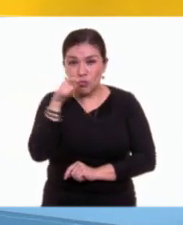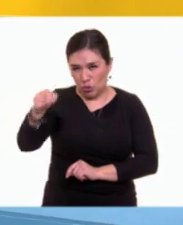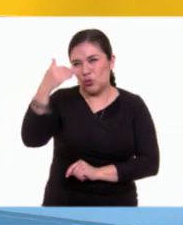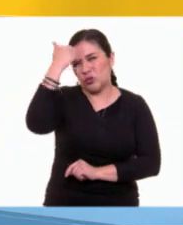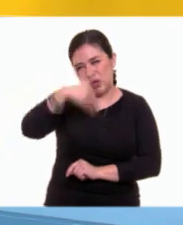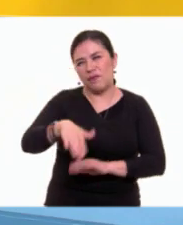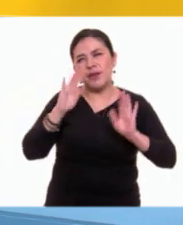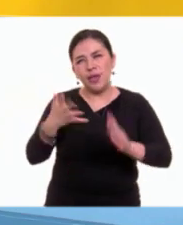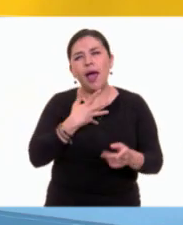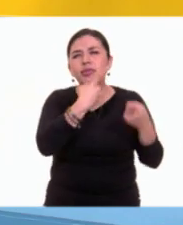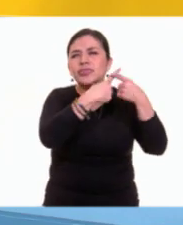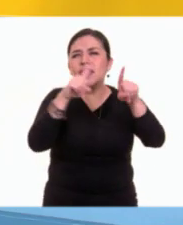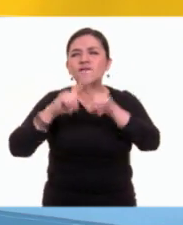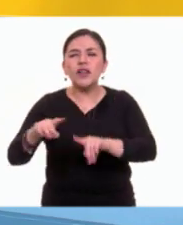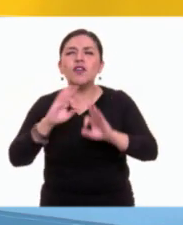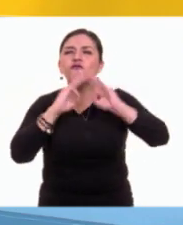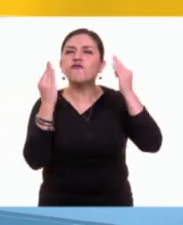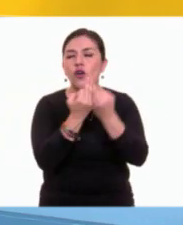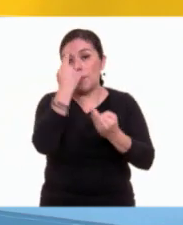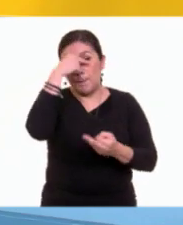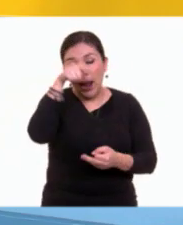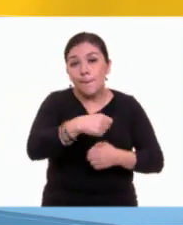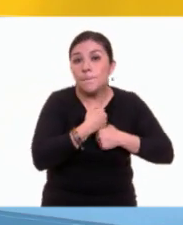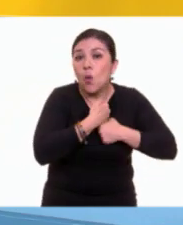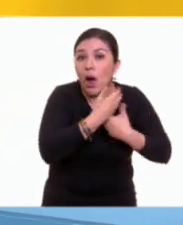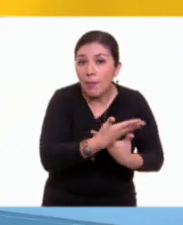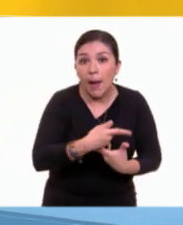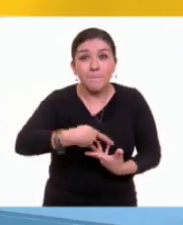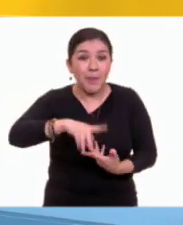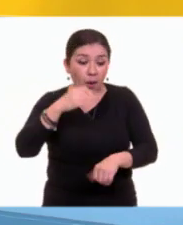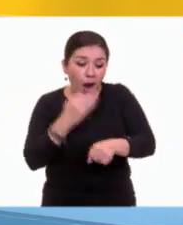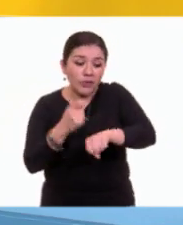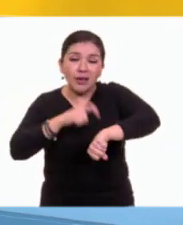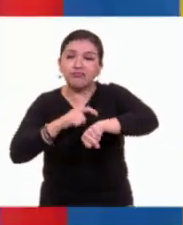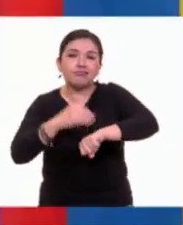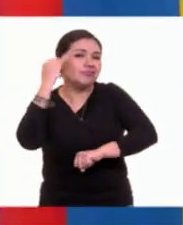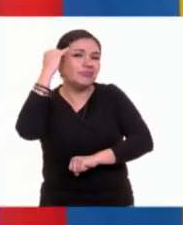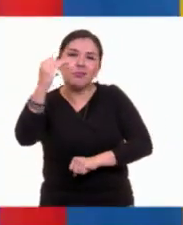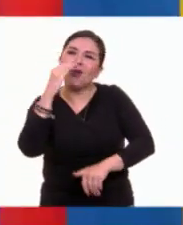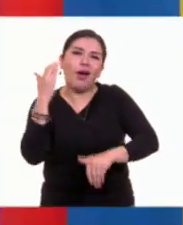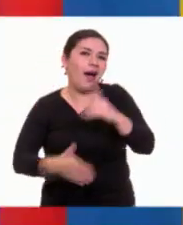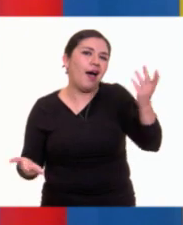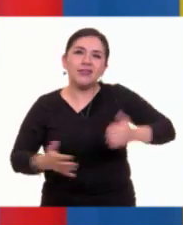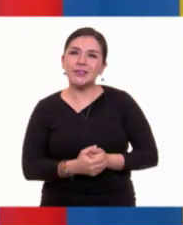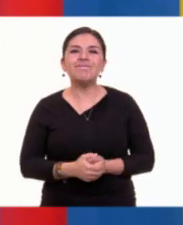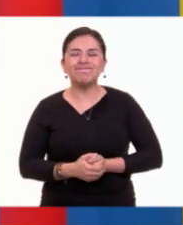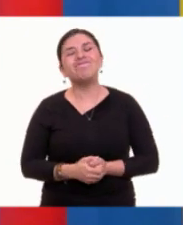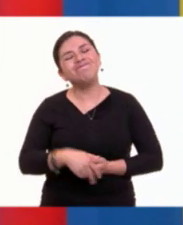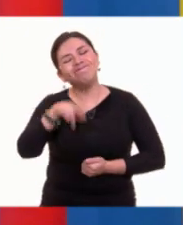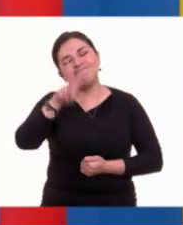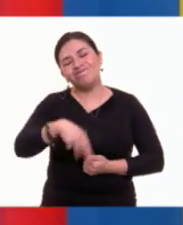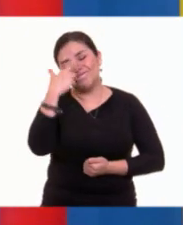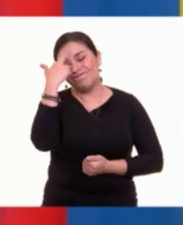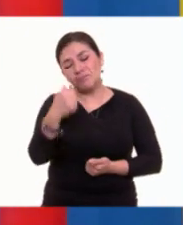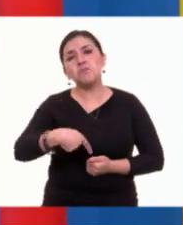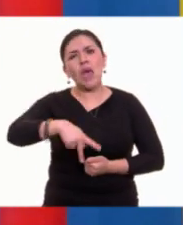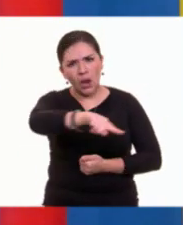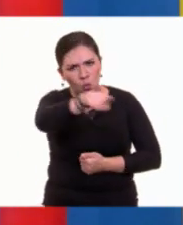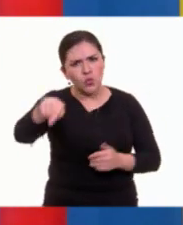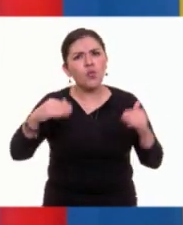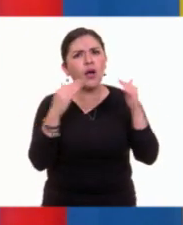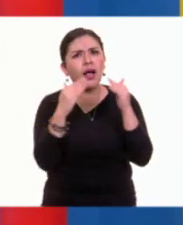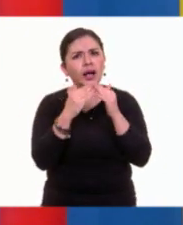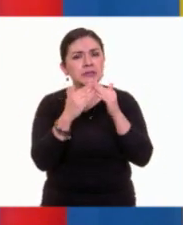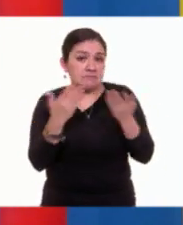lo saben, hay diversas formas de este tipo de texto, pero no nos dará tiempo ya. Ya lo sé, pero ustedes ahí en